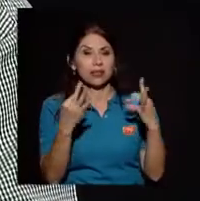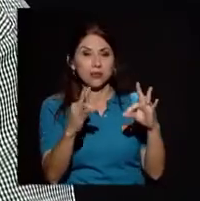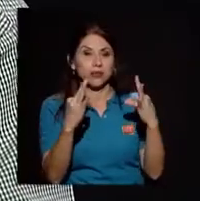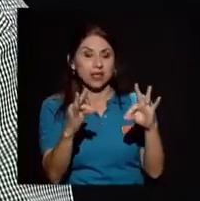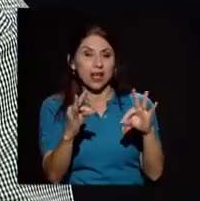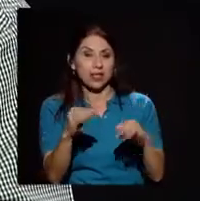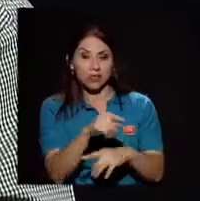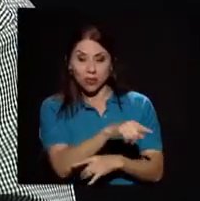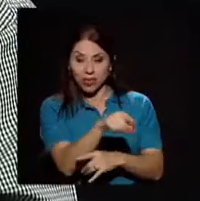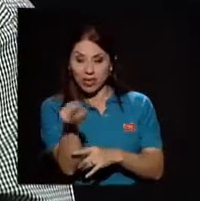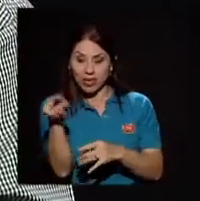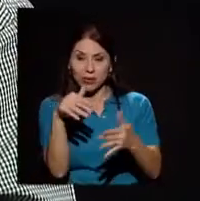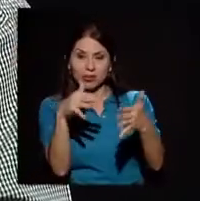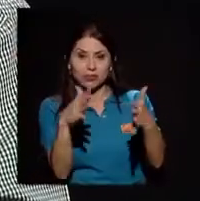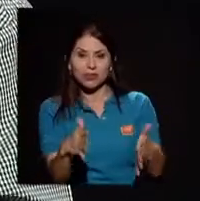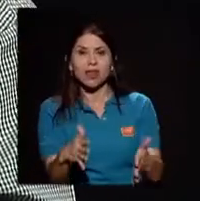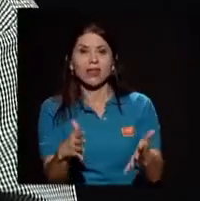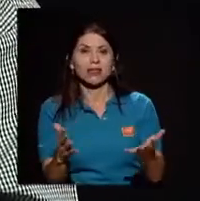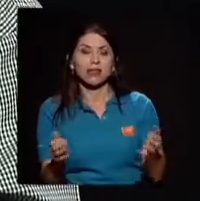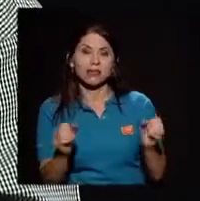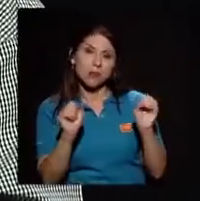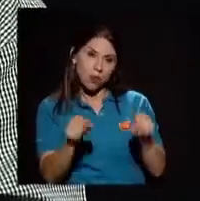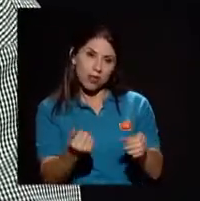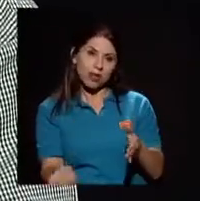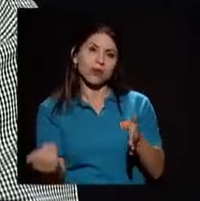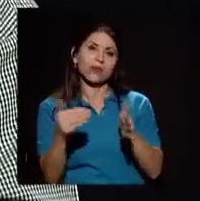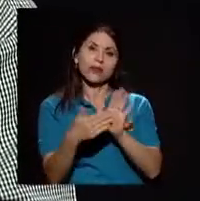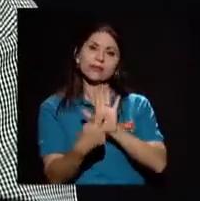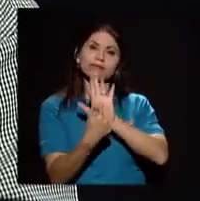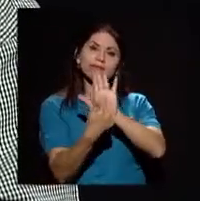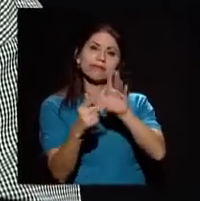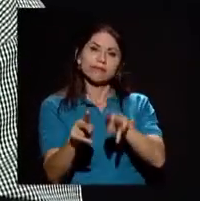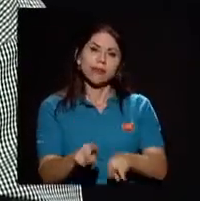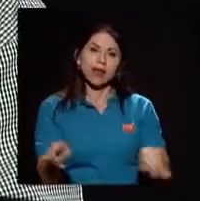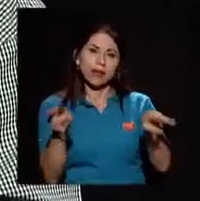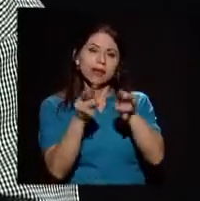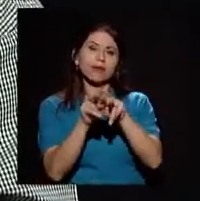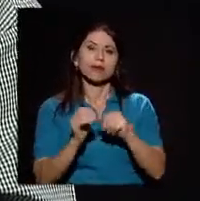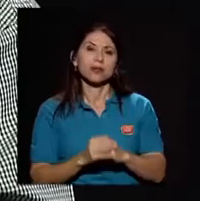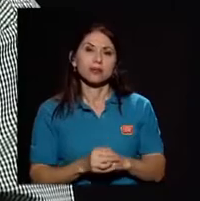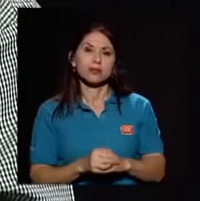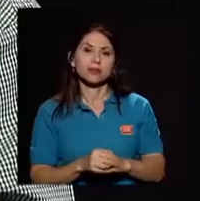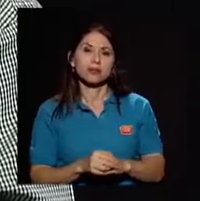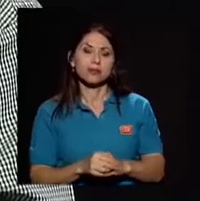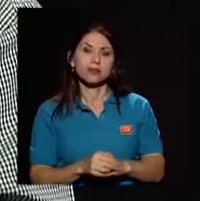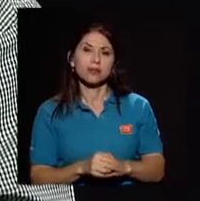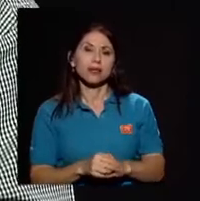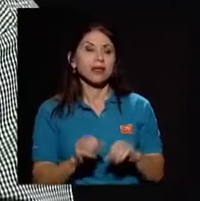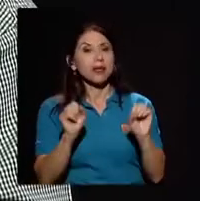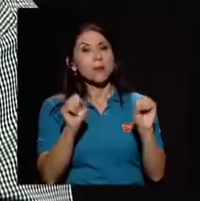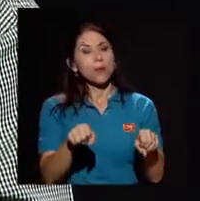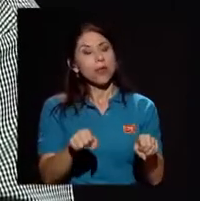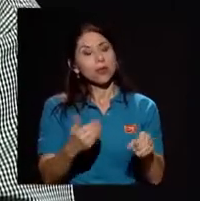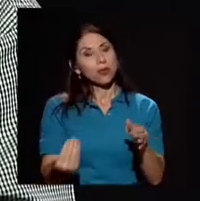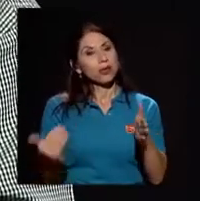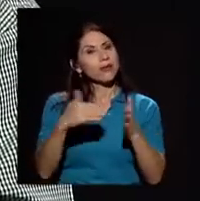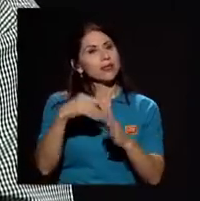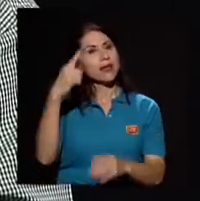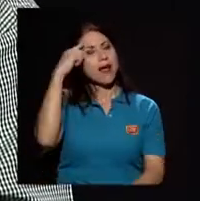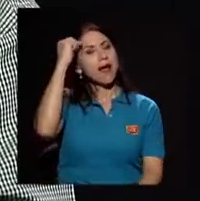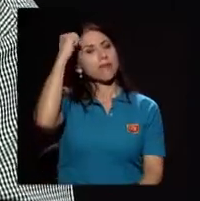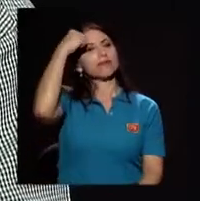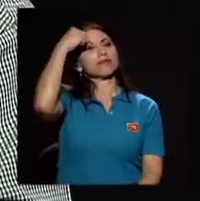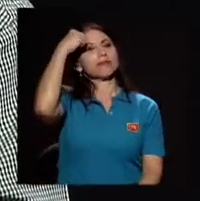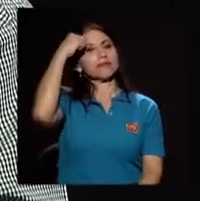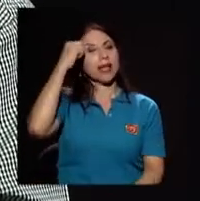que nos rescatar todos estos valores volver a a la parte sobre todo la parte ética que